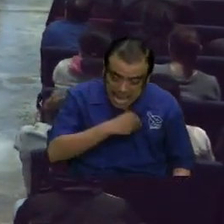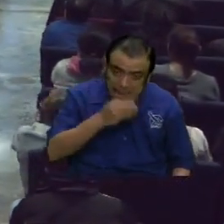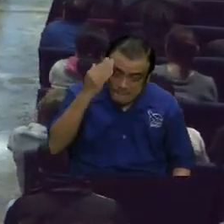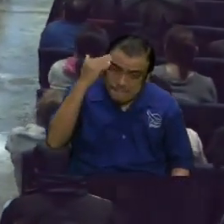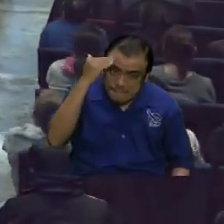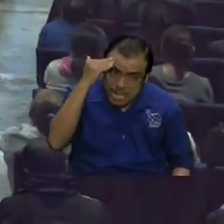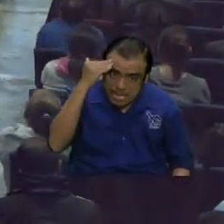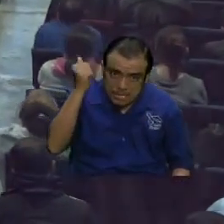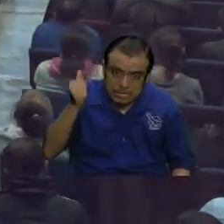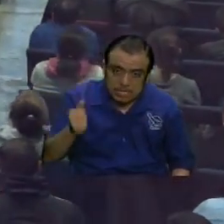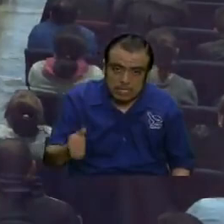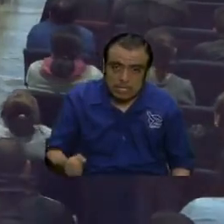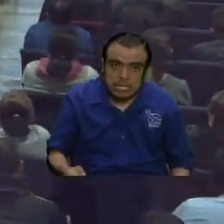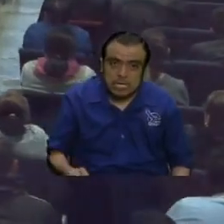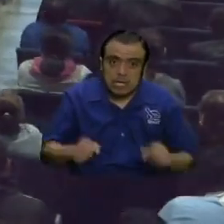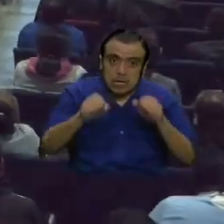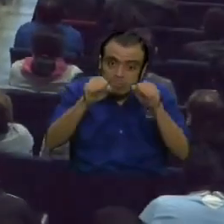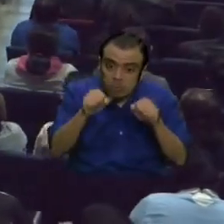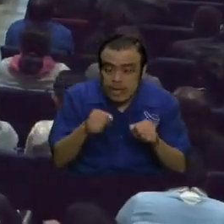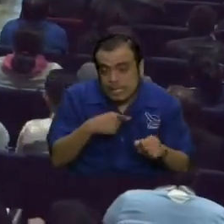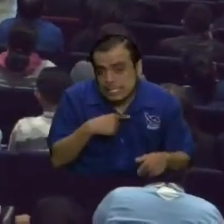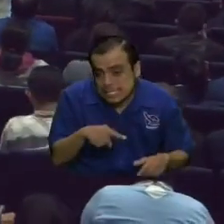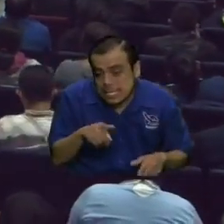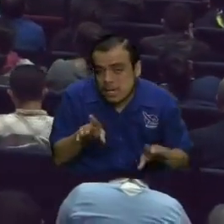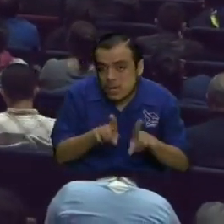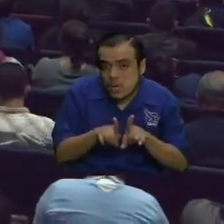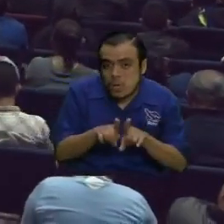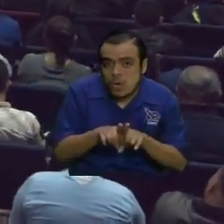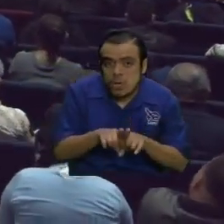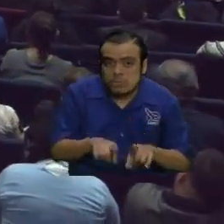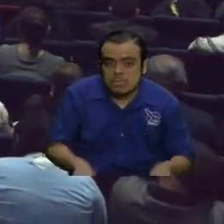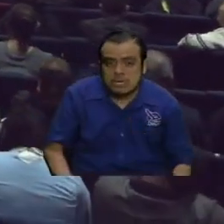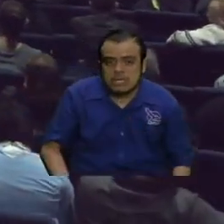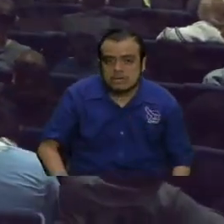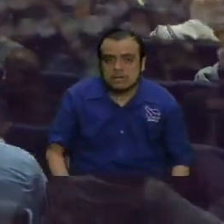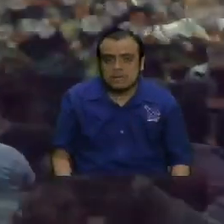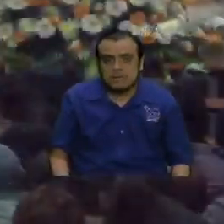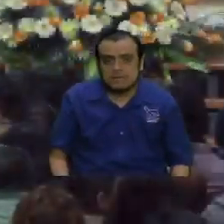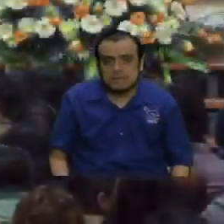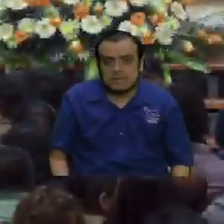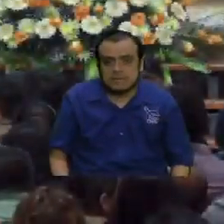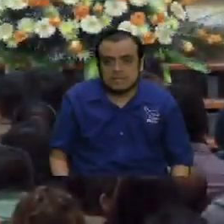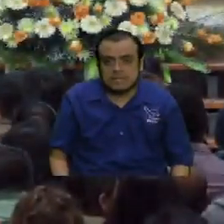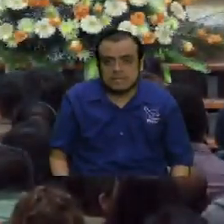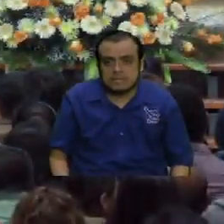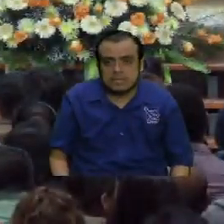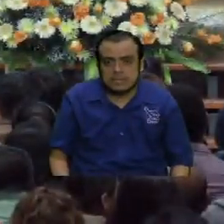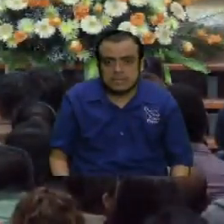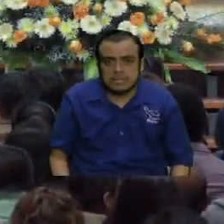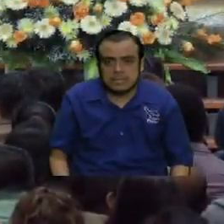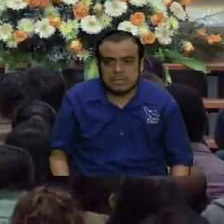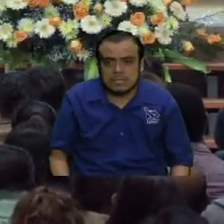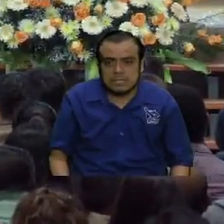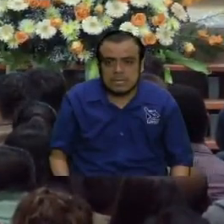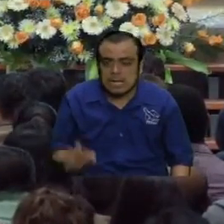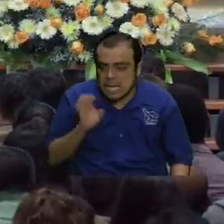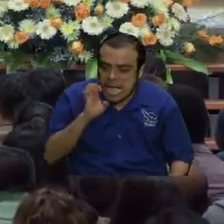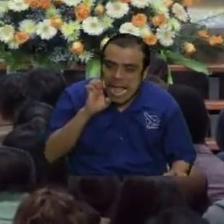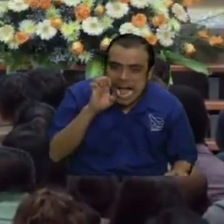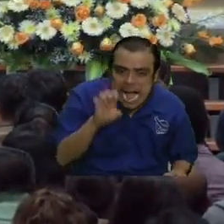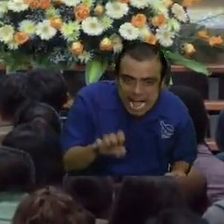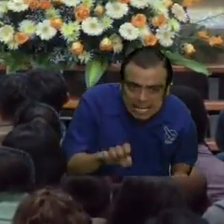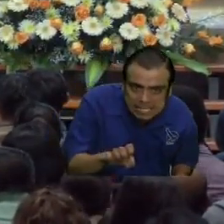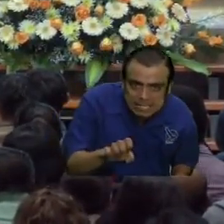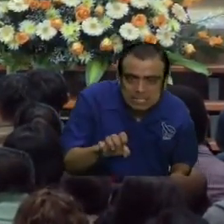¿Puede ser un traidor para ti, uno que siempre ha sido tu enemigo? No. Los únicos que te pueden